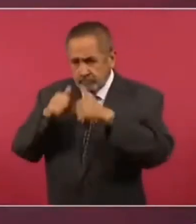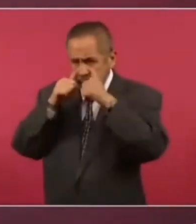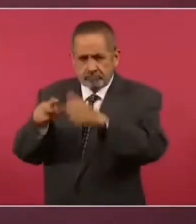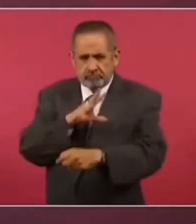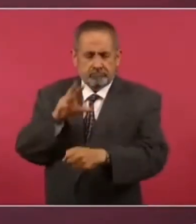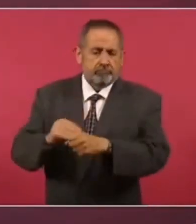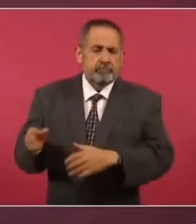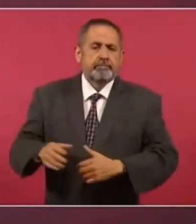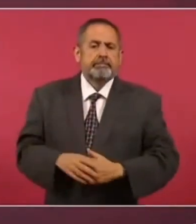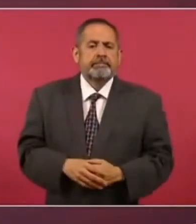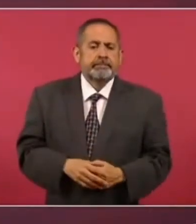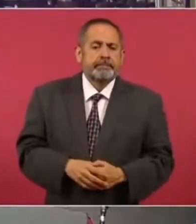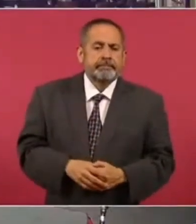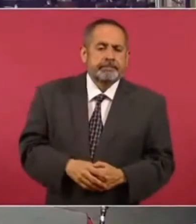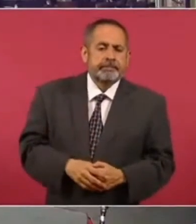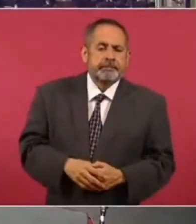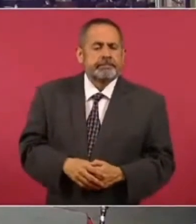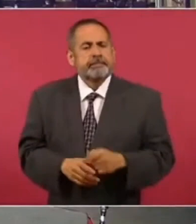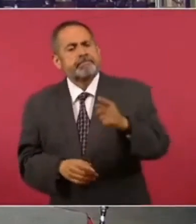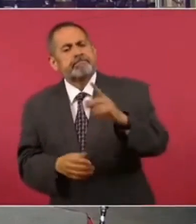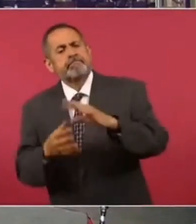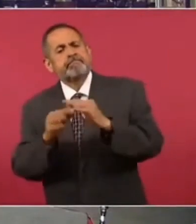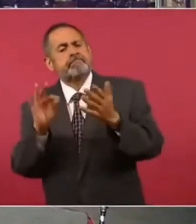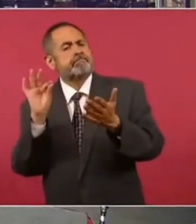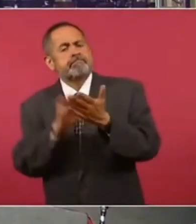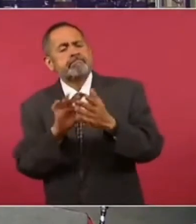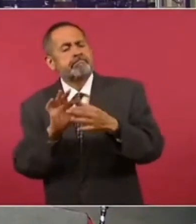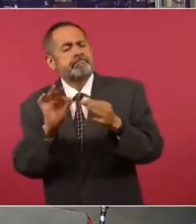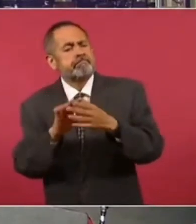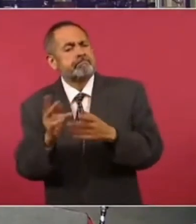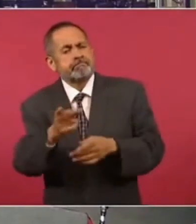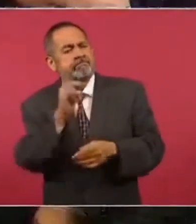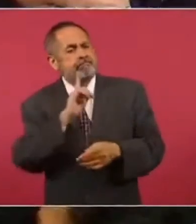requiere. Nada más para especificar, secretario, con respecto a la cuestión de...